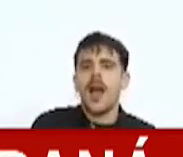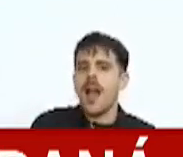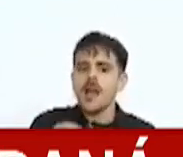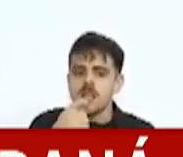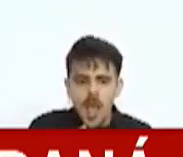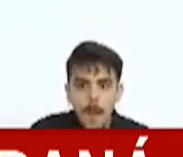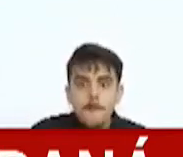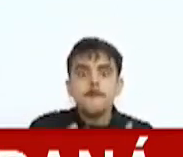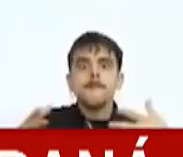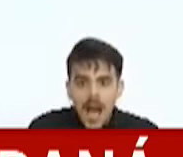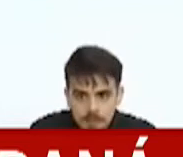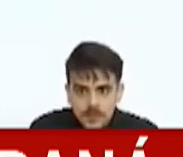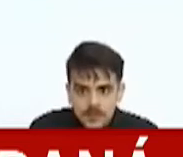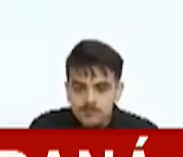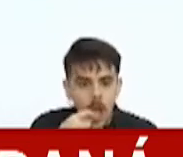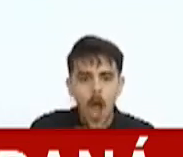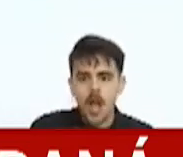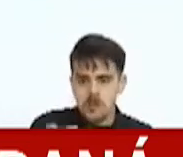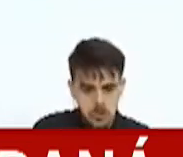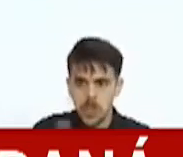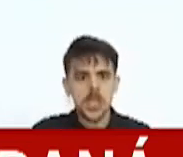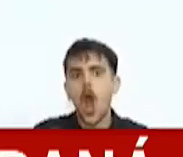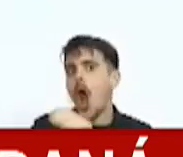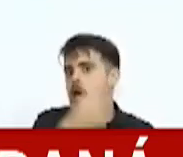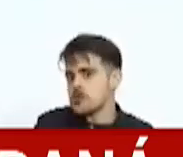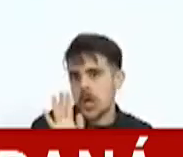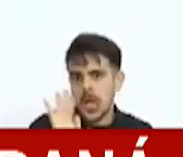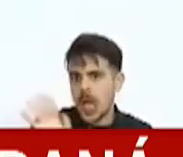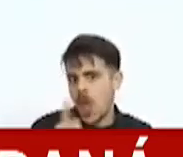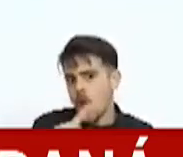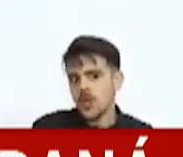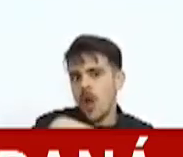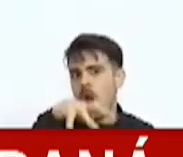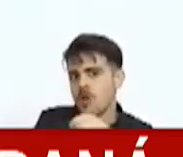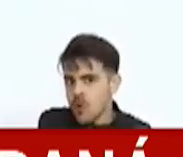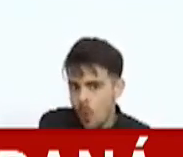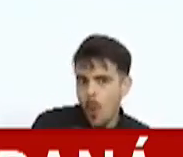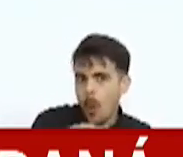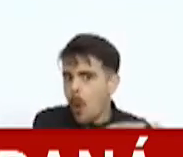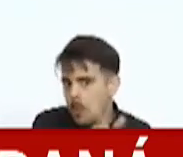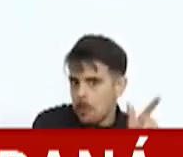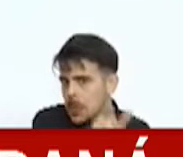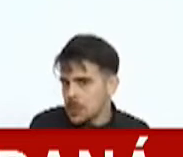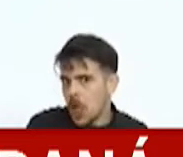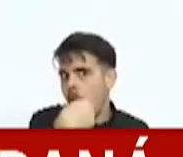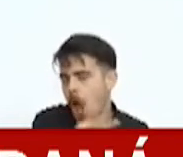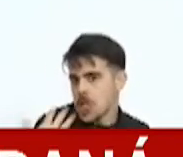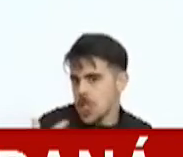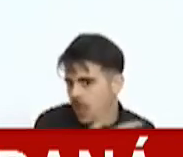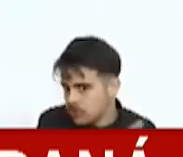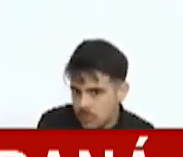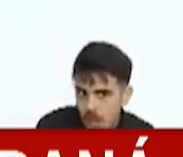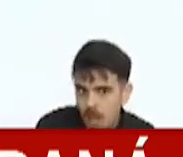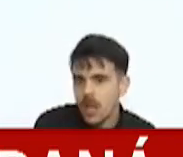caso de que se mantengan y se incrementen los casos y no se pueda determinar, lo que acaba de explicar Carlos,